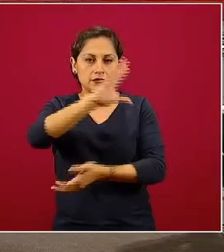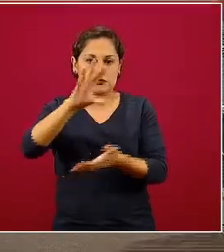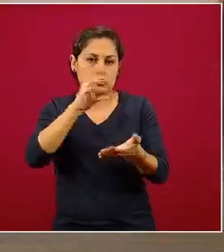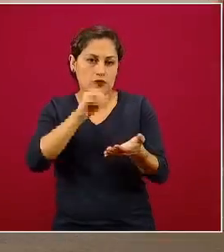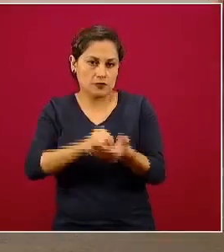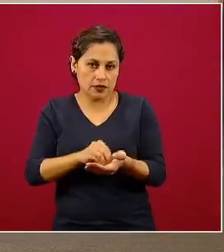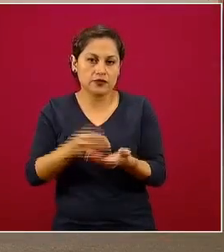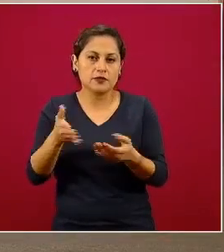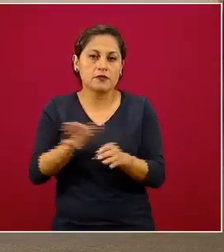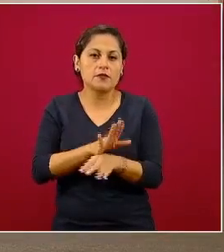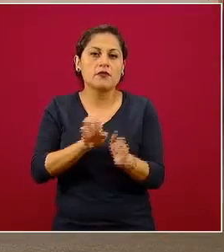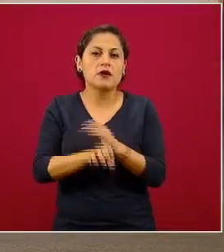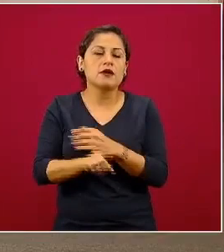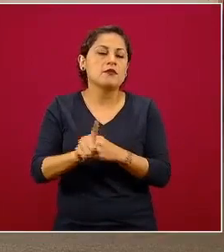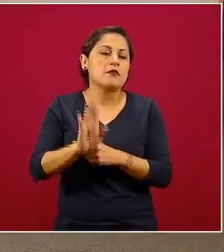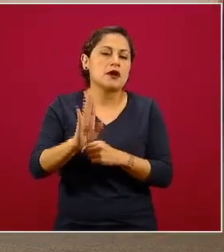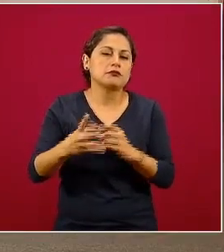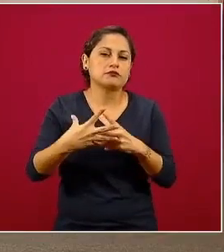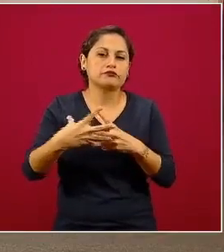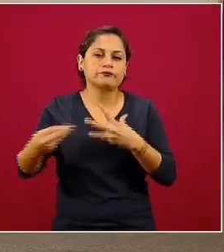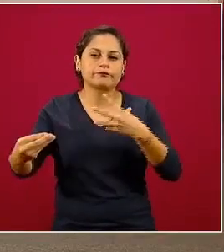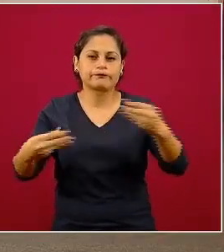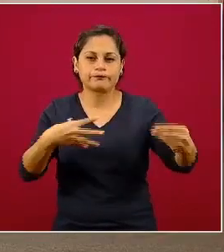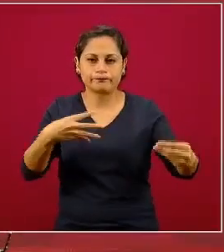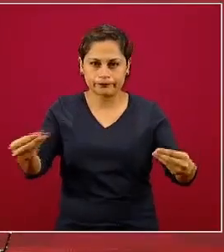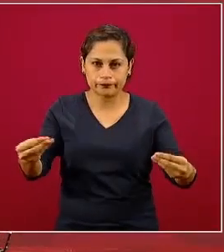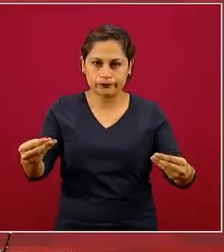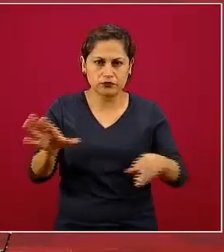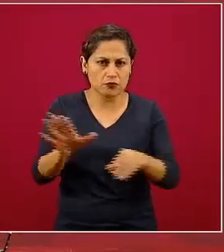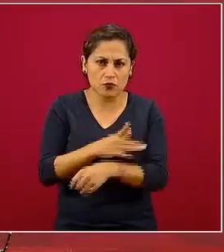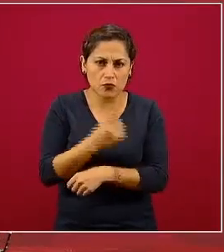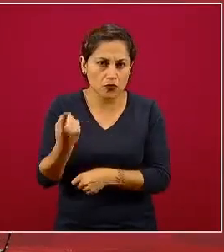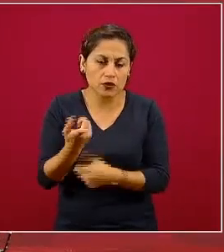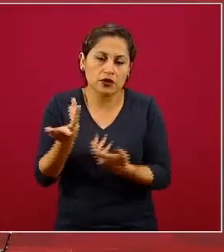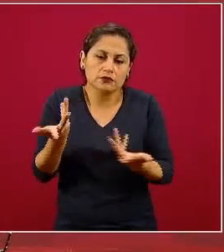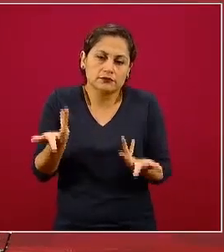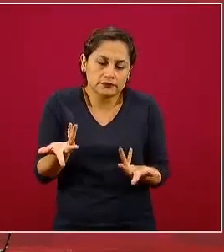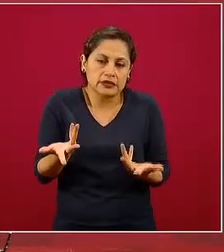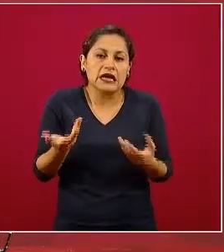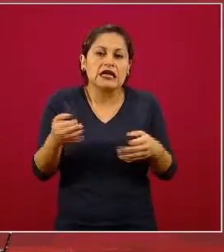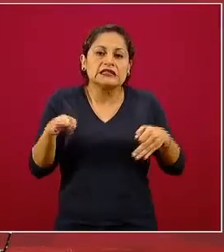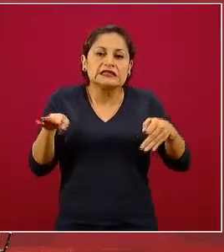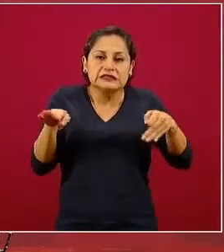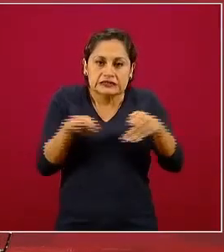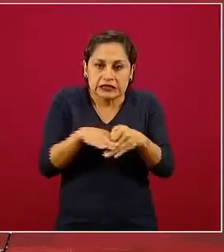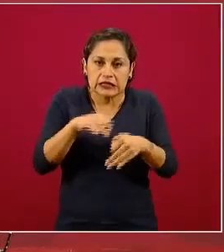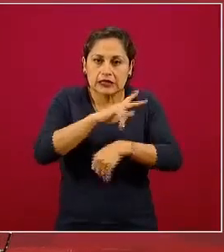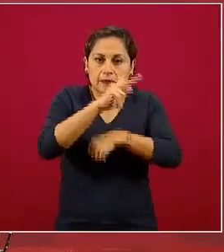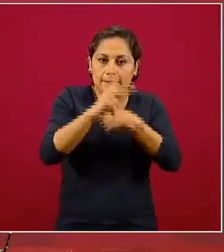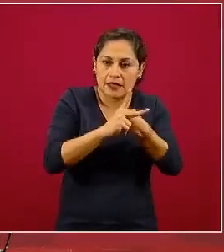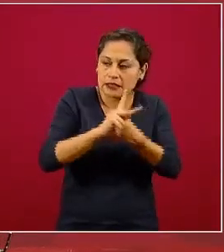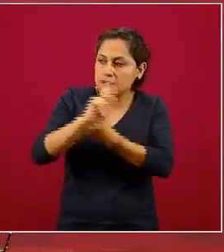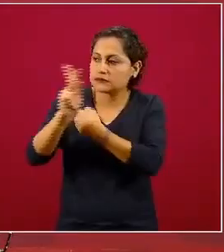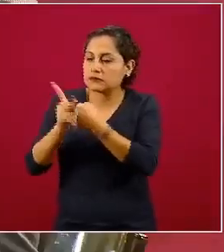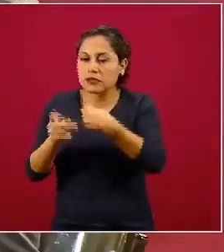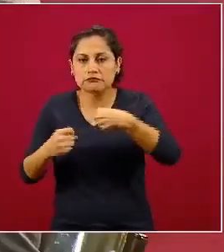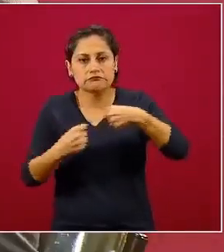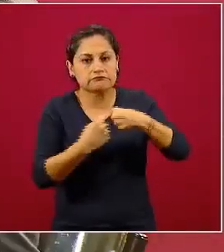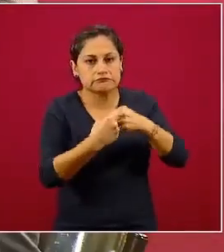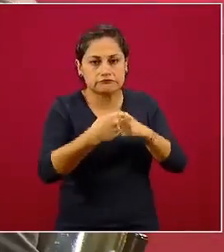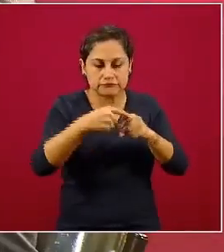epidémica. ¿Por qué razón? Porque existe por la limitación territorial del país una